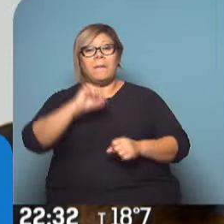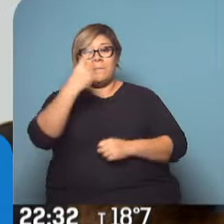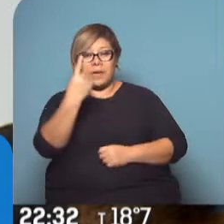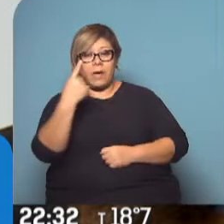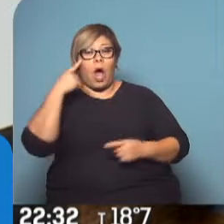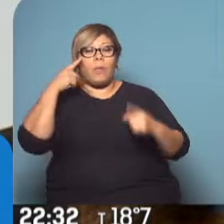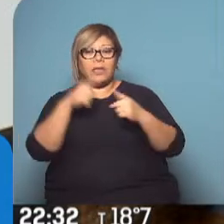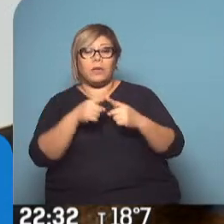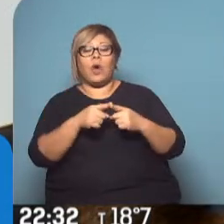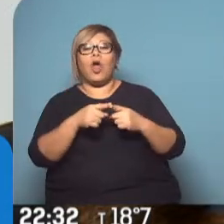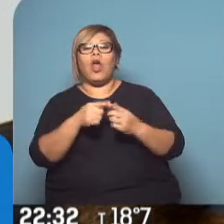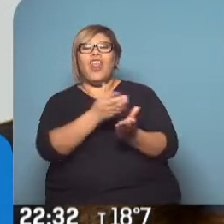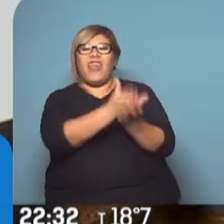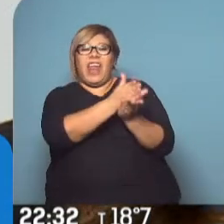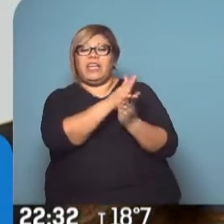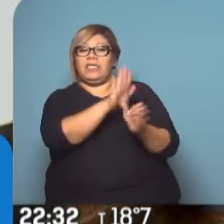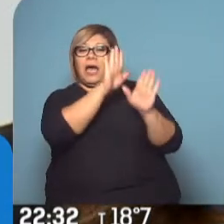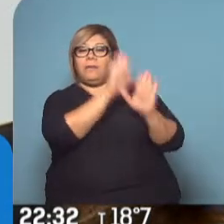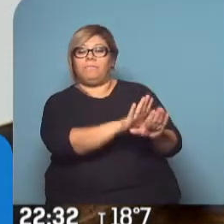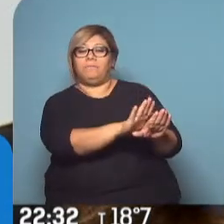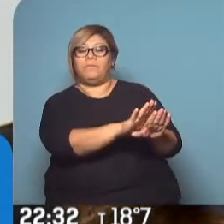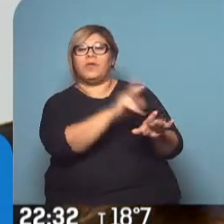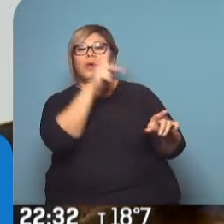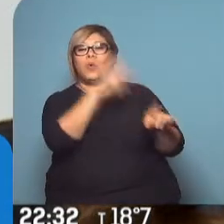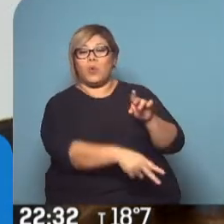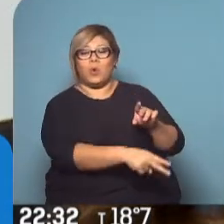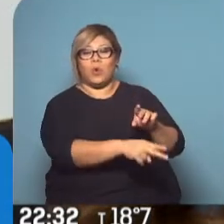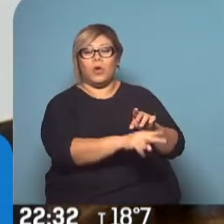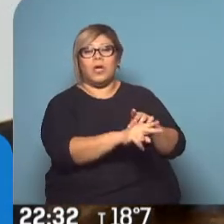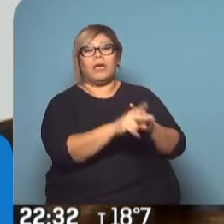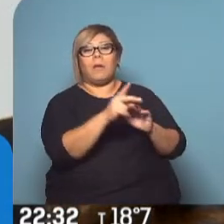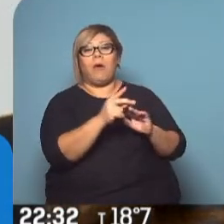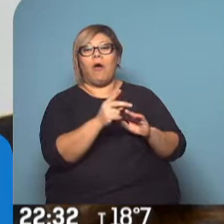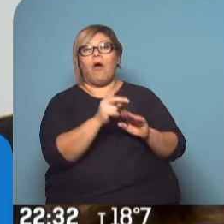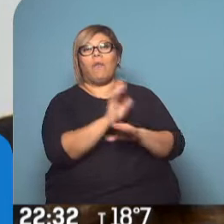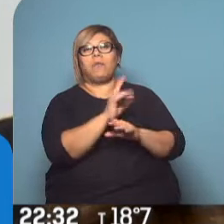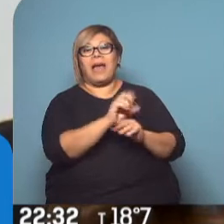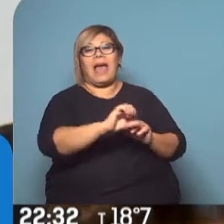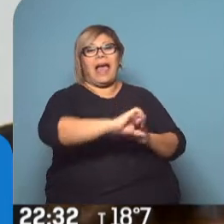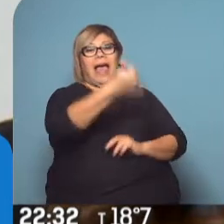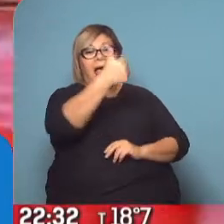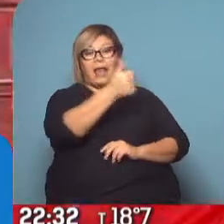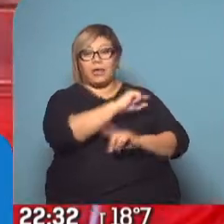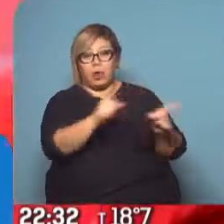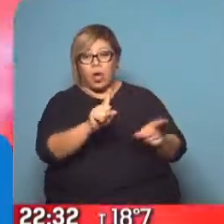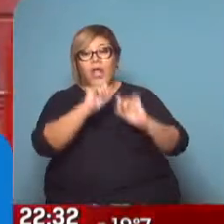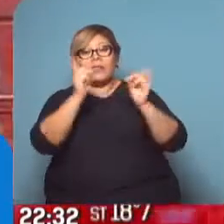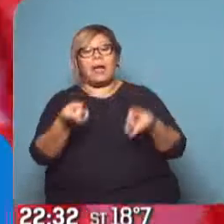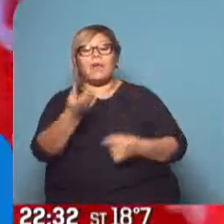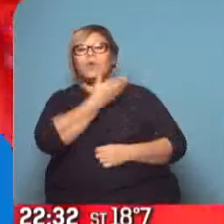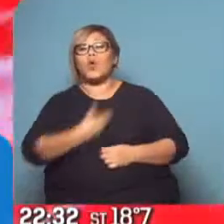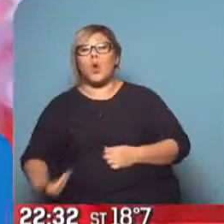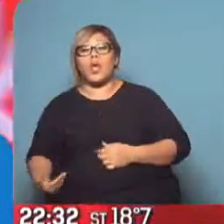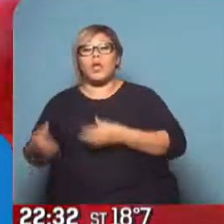frenar a la derecha y a la extrema derecha, y el segundo, construir un gobierno de coalición de izquierdas. Para los